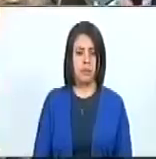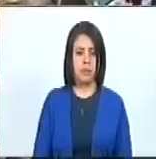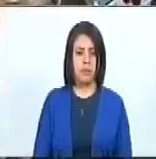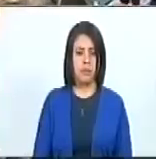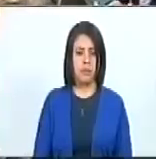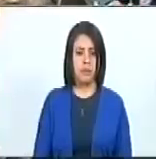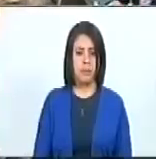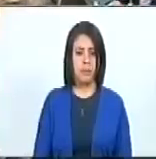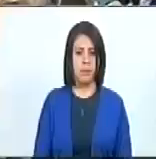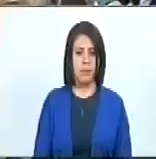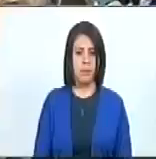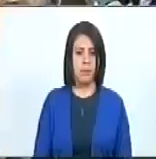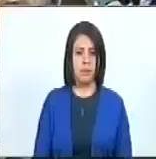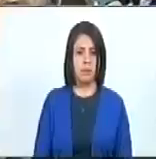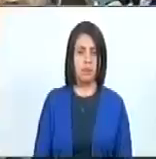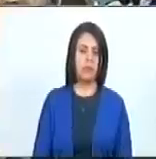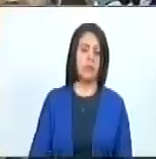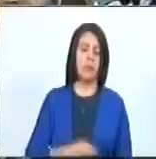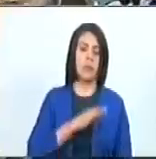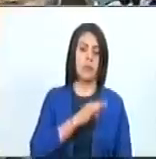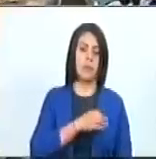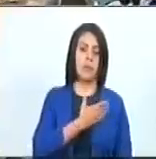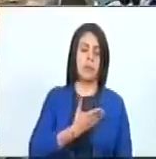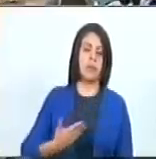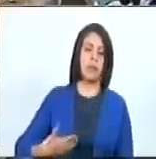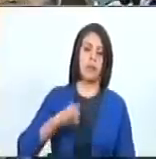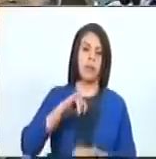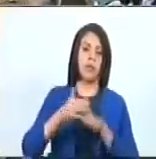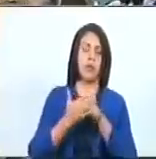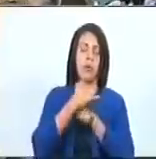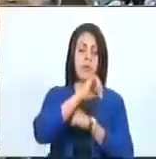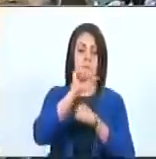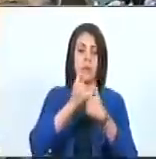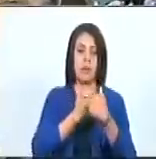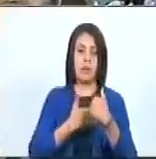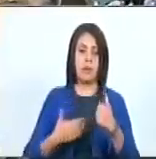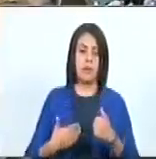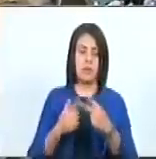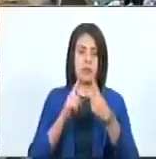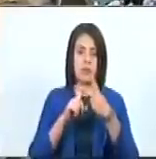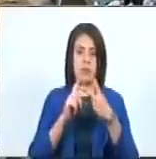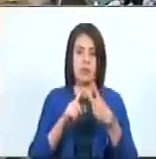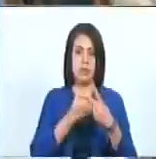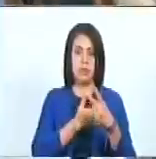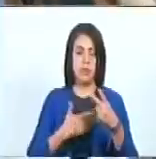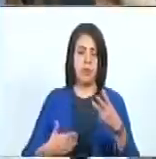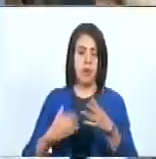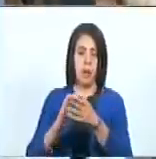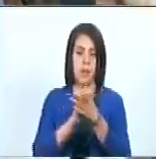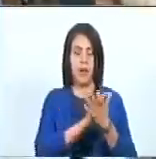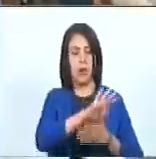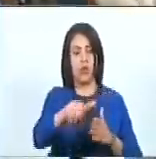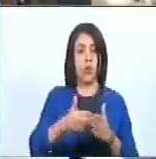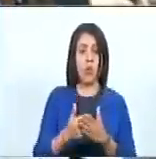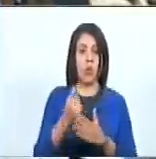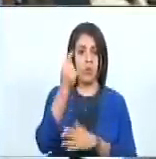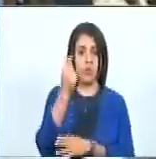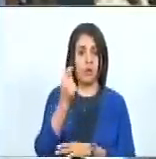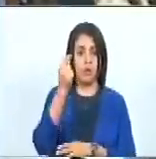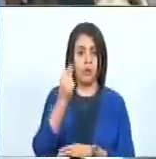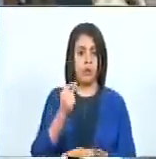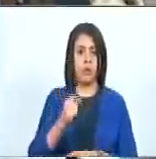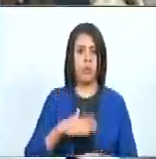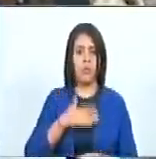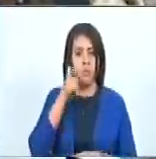Sí, ciudadano presidente Jorge Rodríguez, primera vicepresidenta, segundo presidente, colegas y colegas parlamentarios,